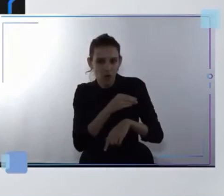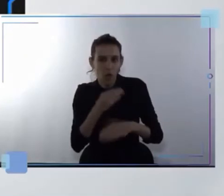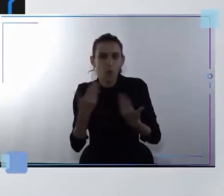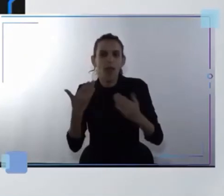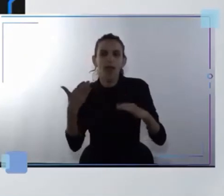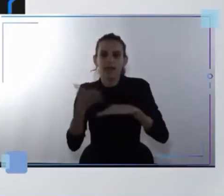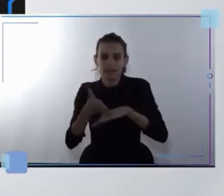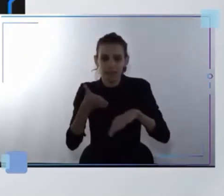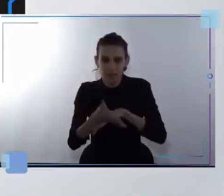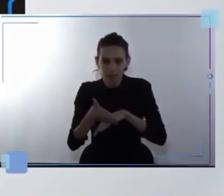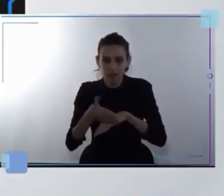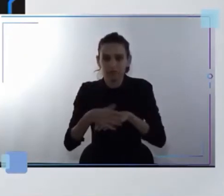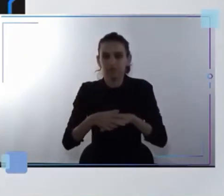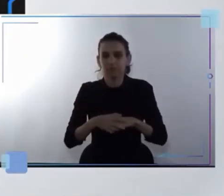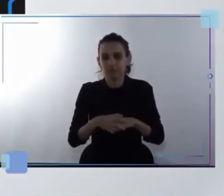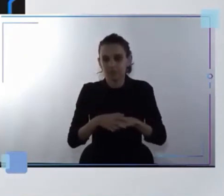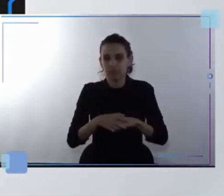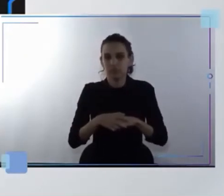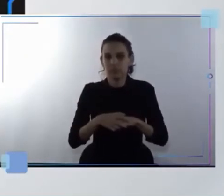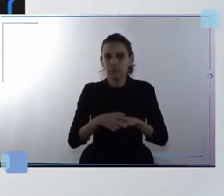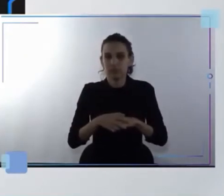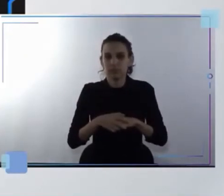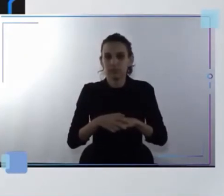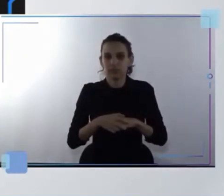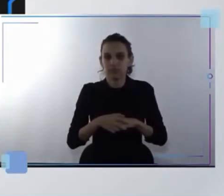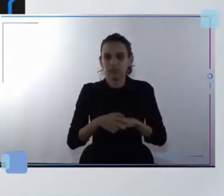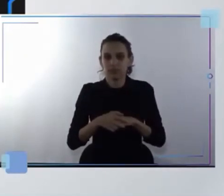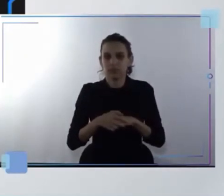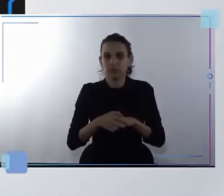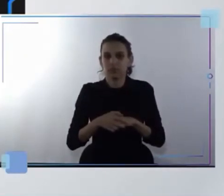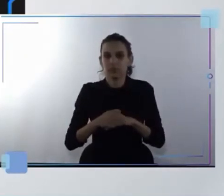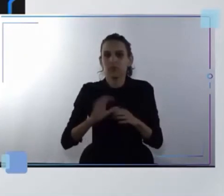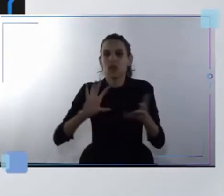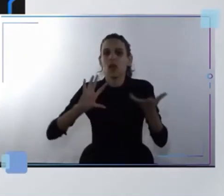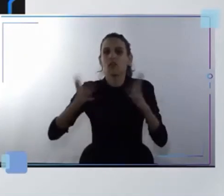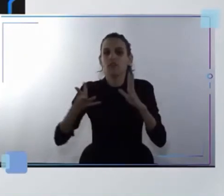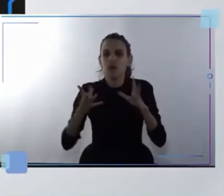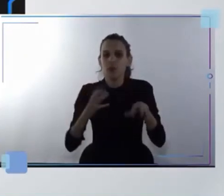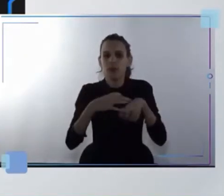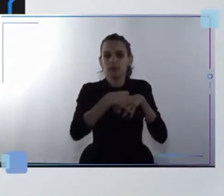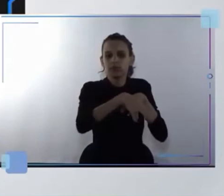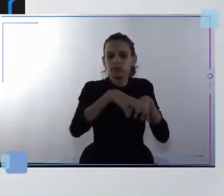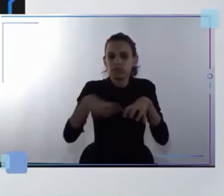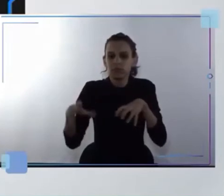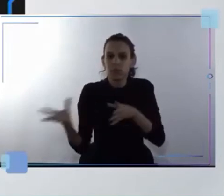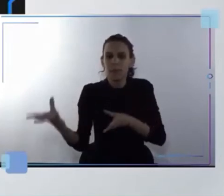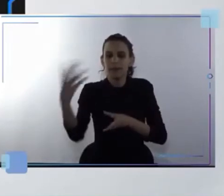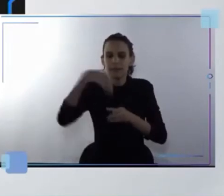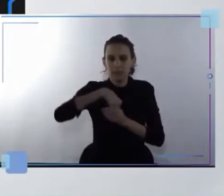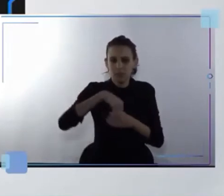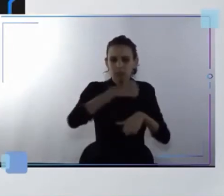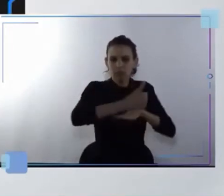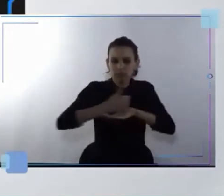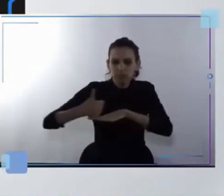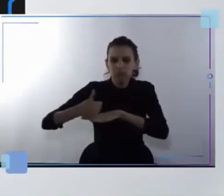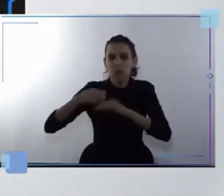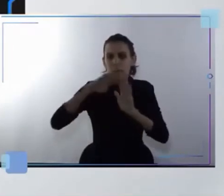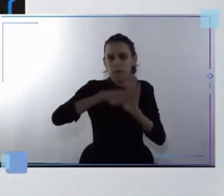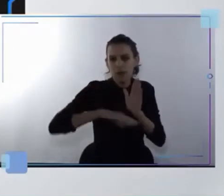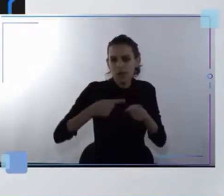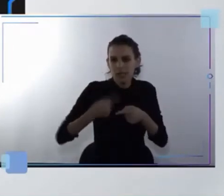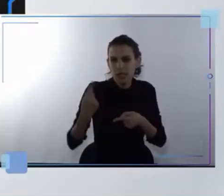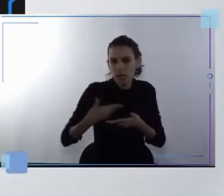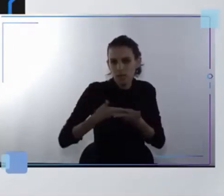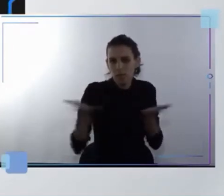equilibrada de barrios que antúen como núcleos de intervención y participación en las políticas públicas pensando en